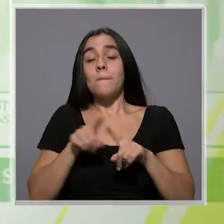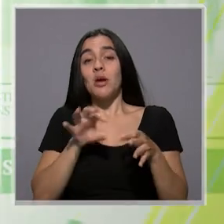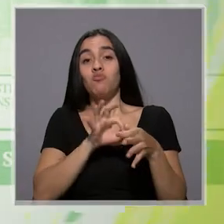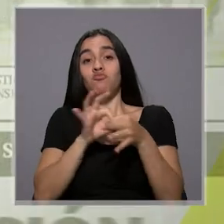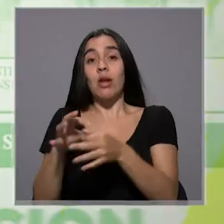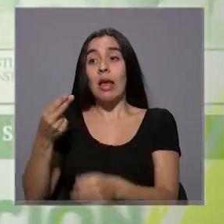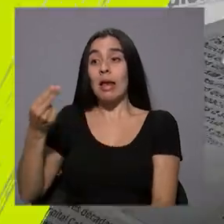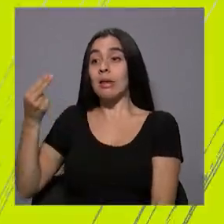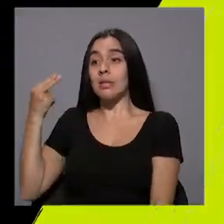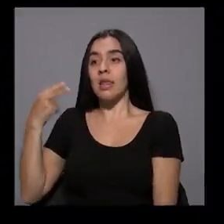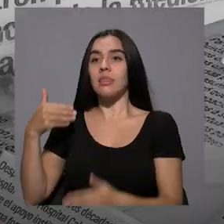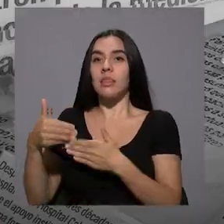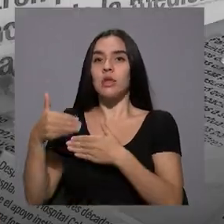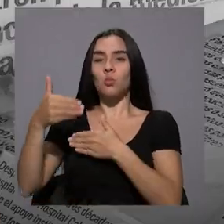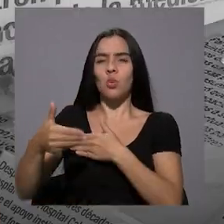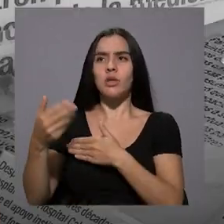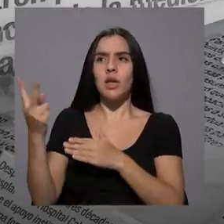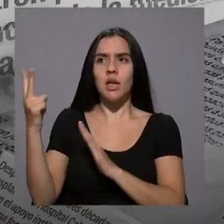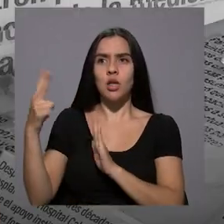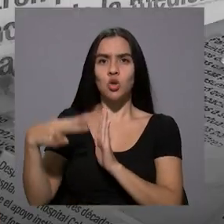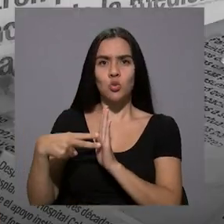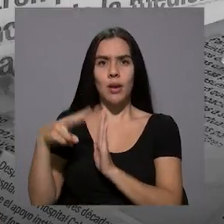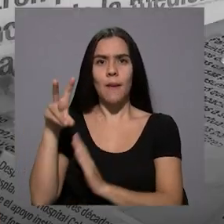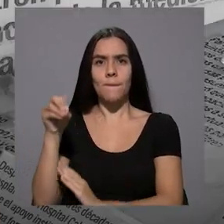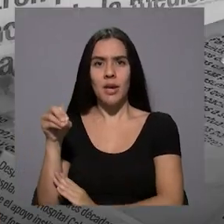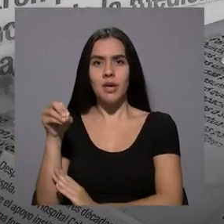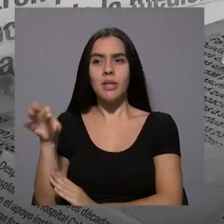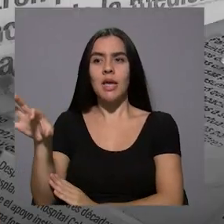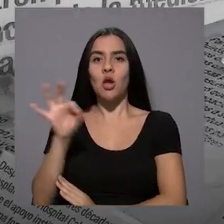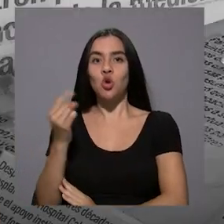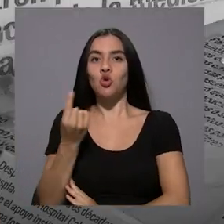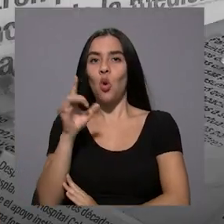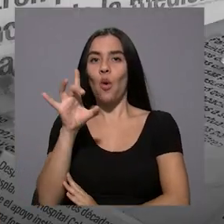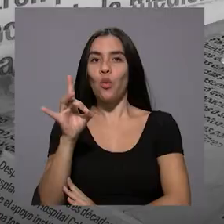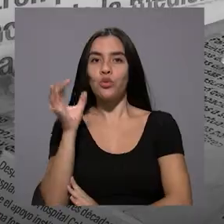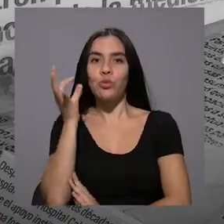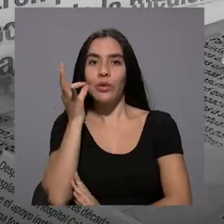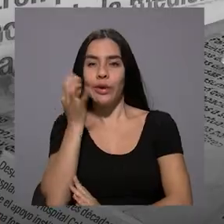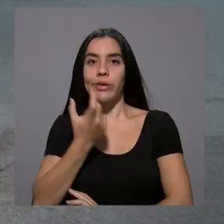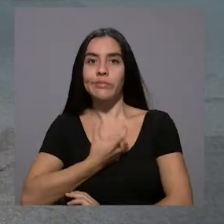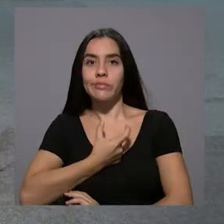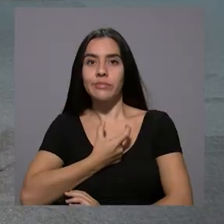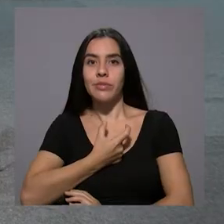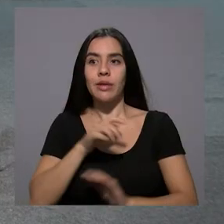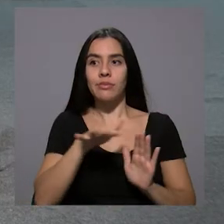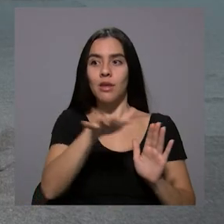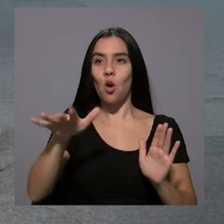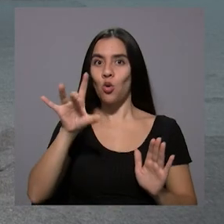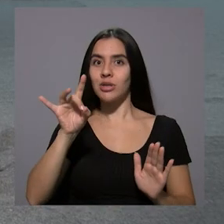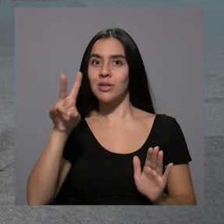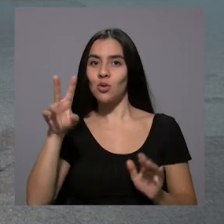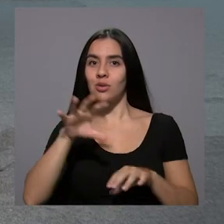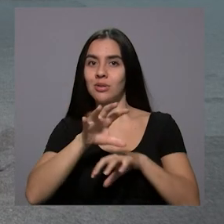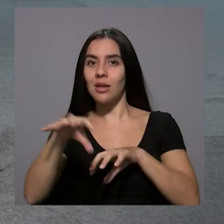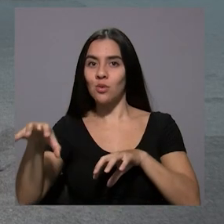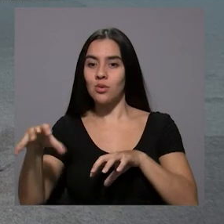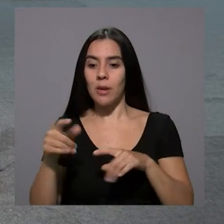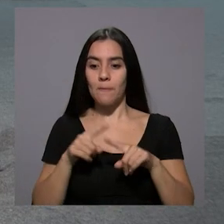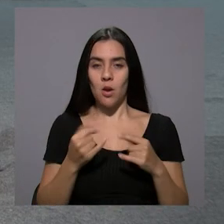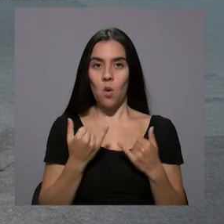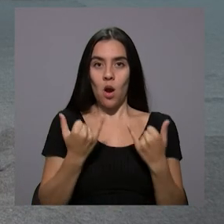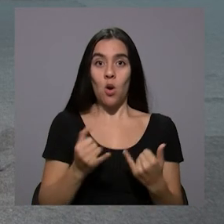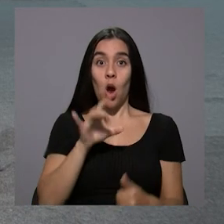en términos históricos, después de que en el 2020 elegimos solo 8 de 82 cantones,